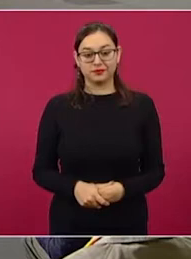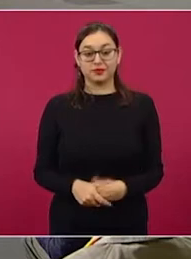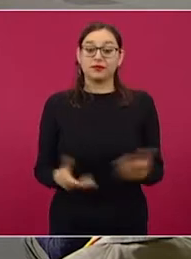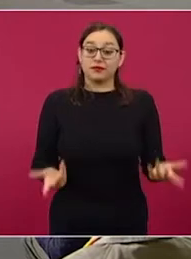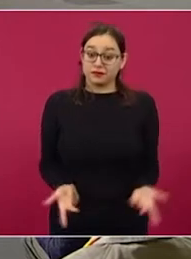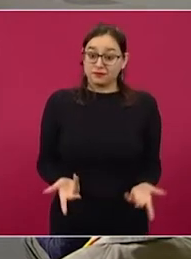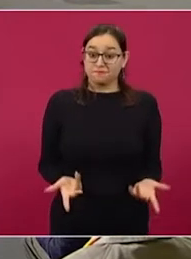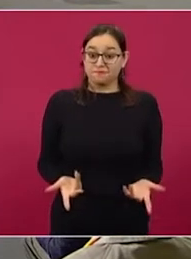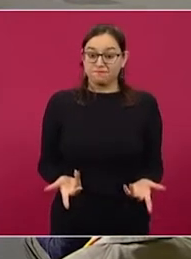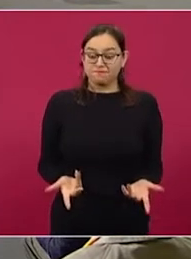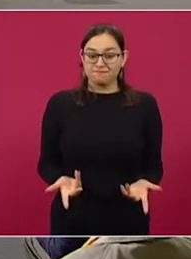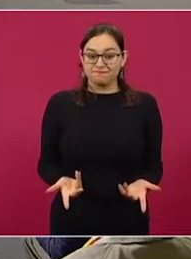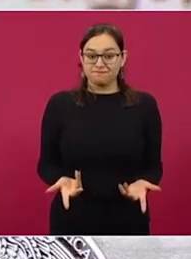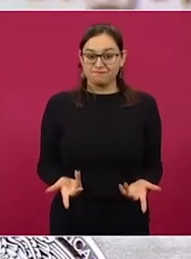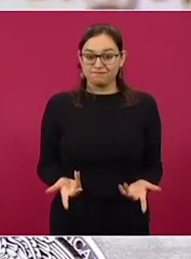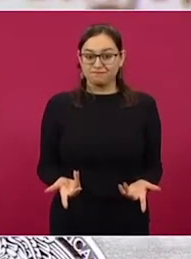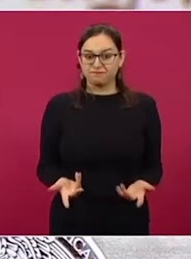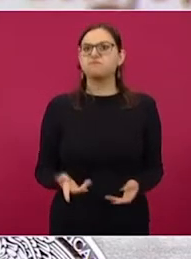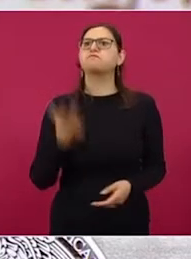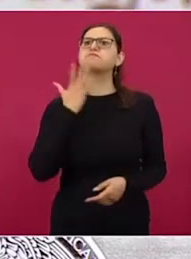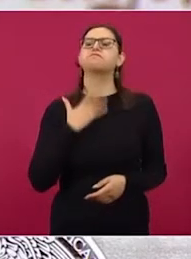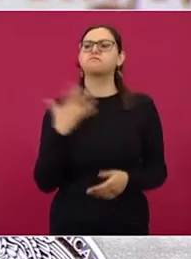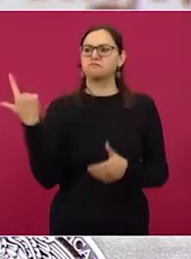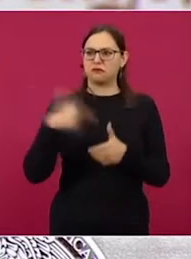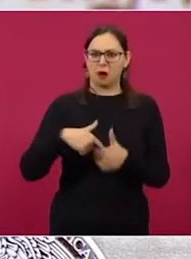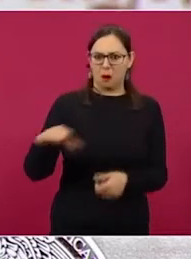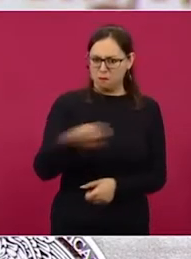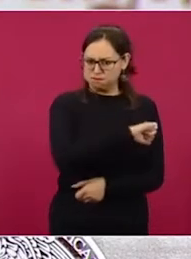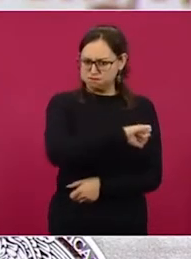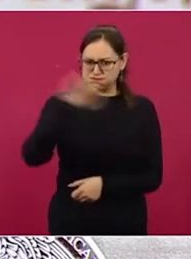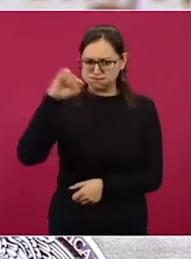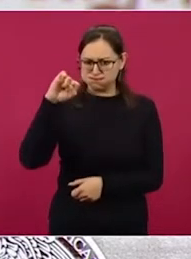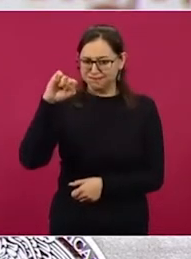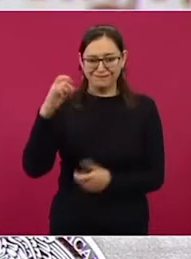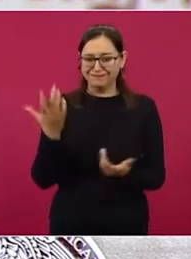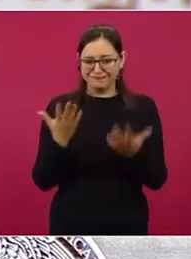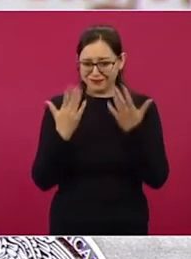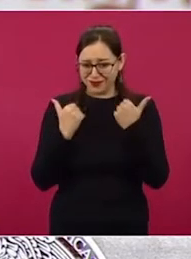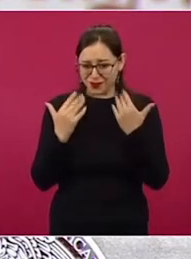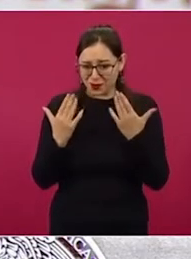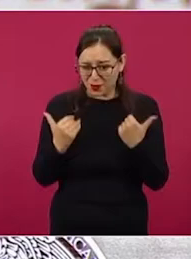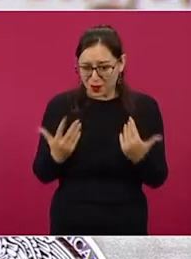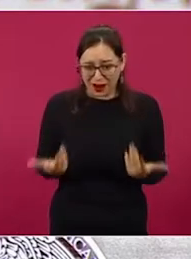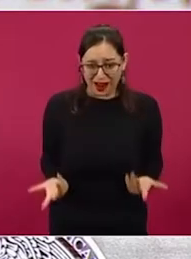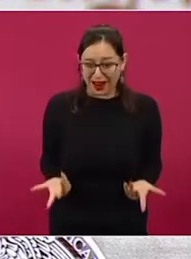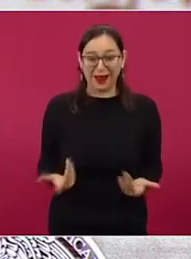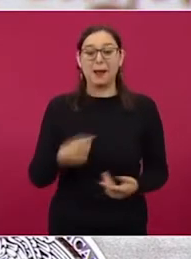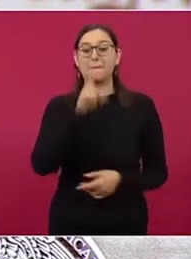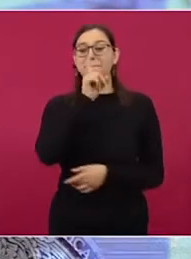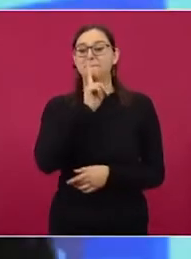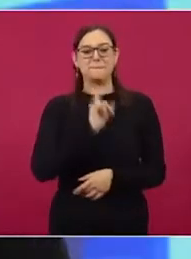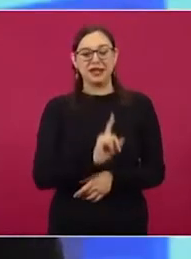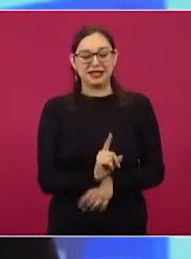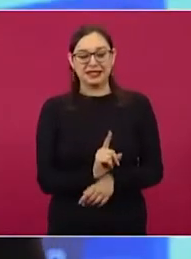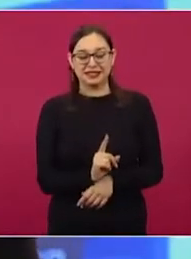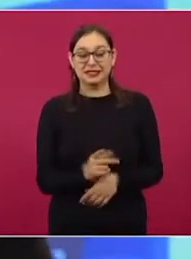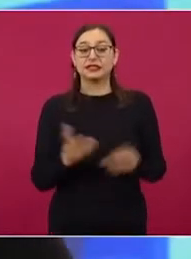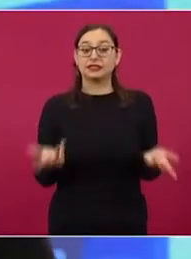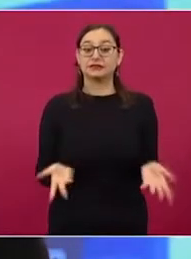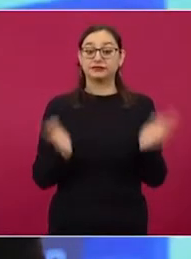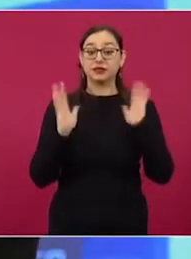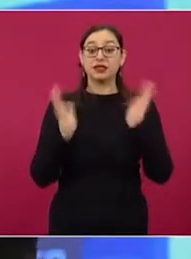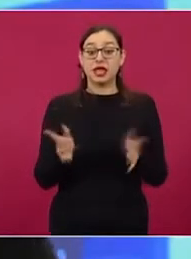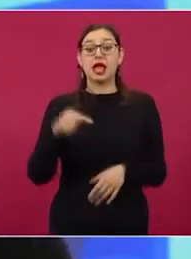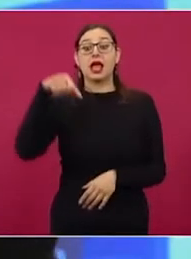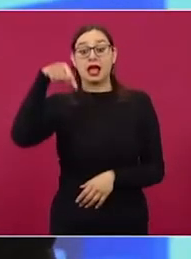Reiteramos, es falso que se den aumentos a la gasolina. Ya lo dijo el presidente de la República y lo reafirmó aquí en esta